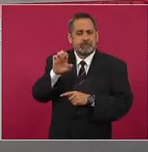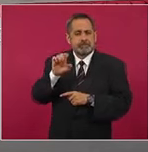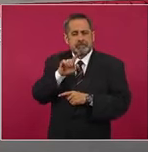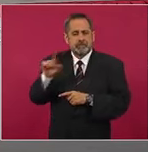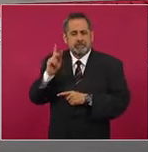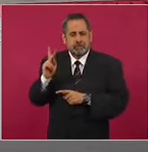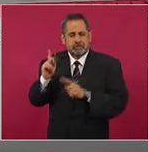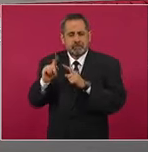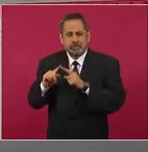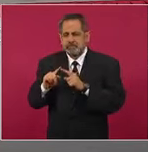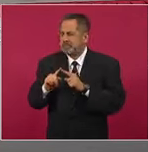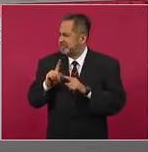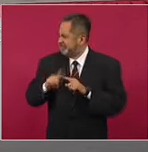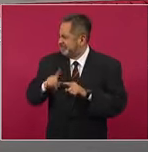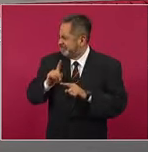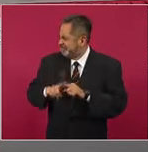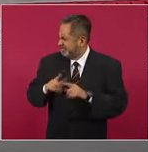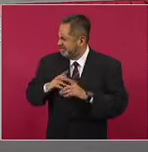quién sabe quién era